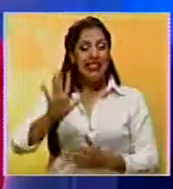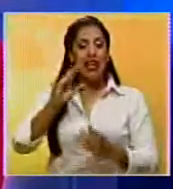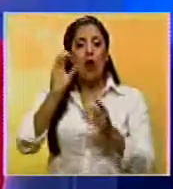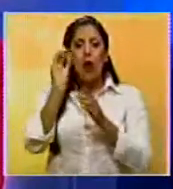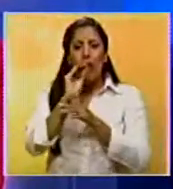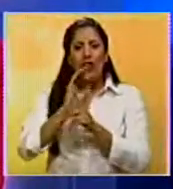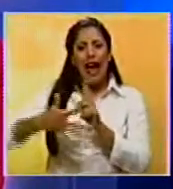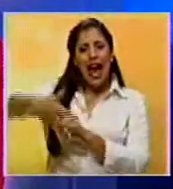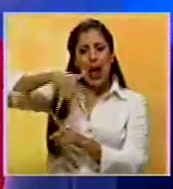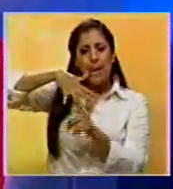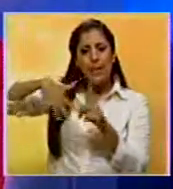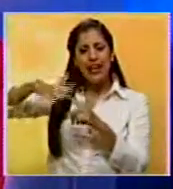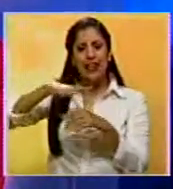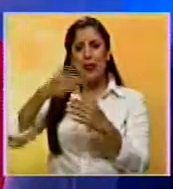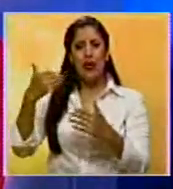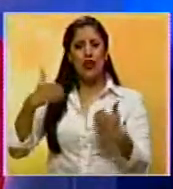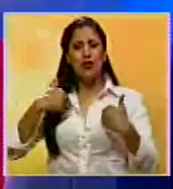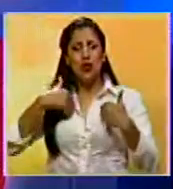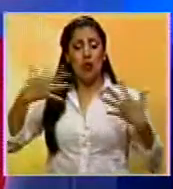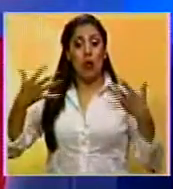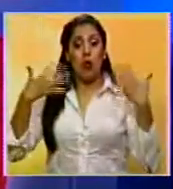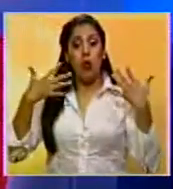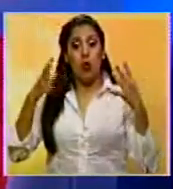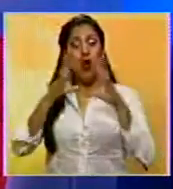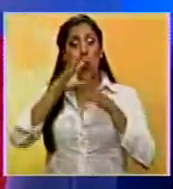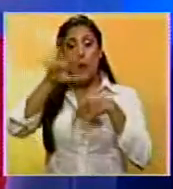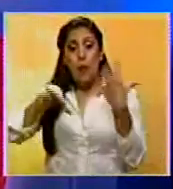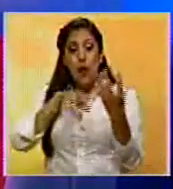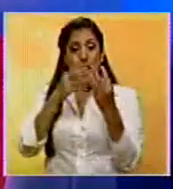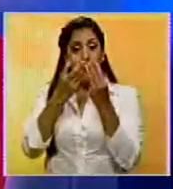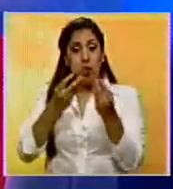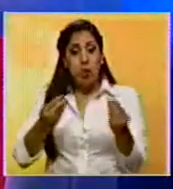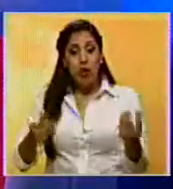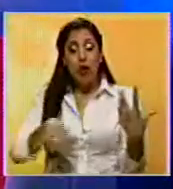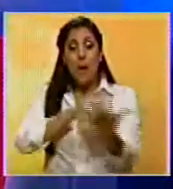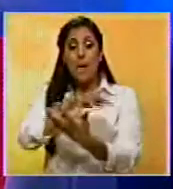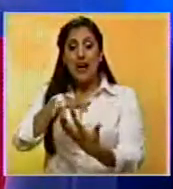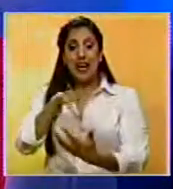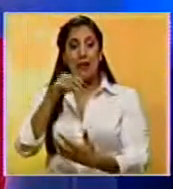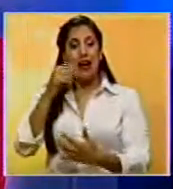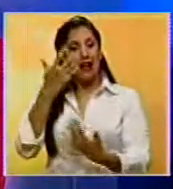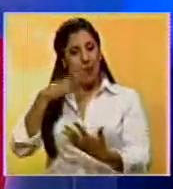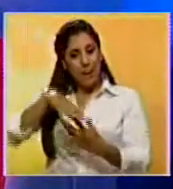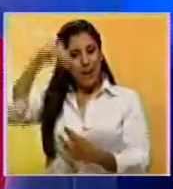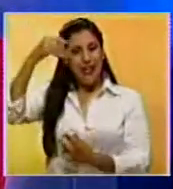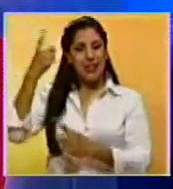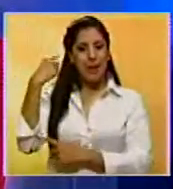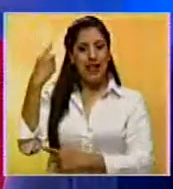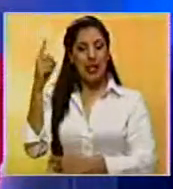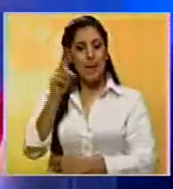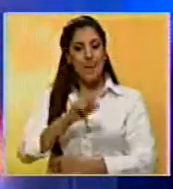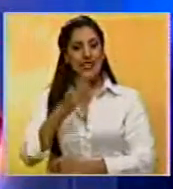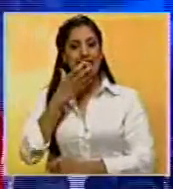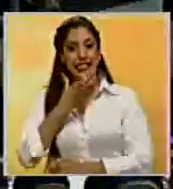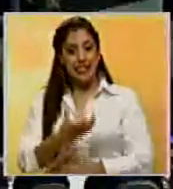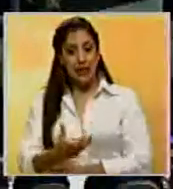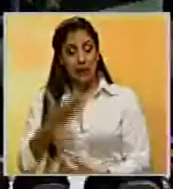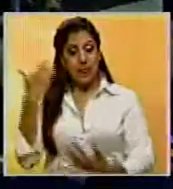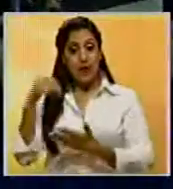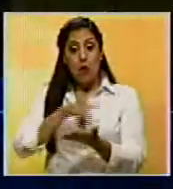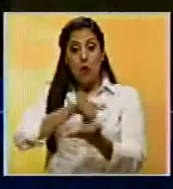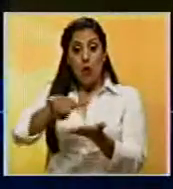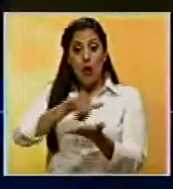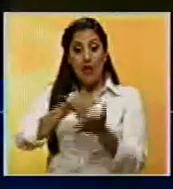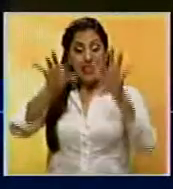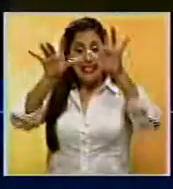clima para combatir el calentamiento global que se consensuó en la cumbre de París realizada el pasado mes de diciembre. En Nueva